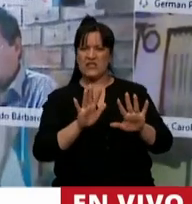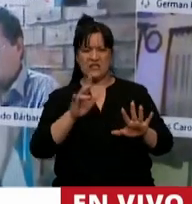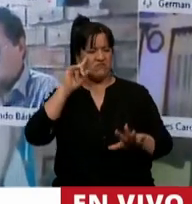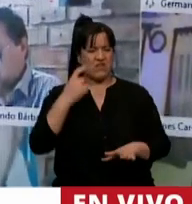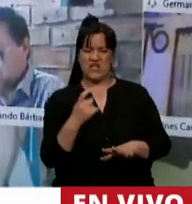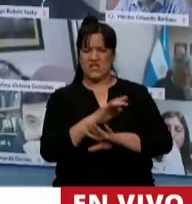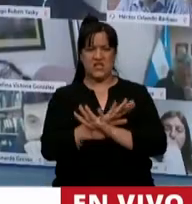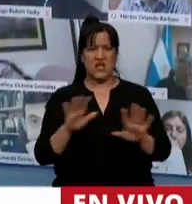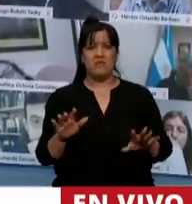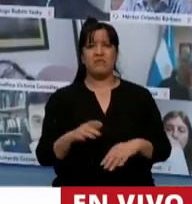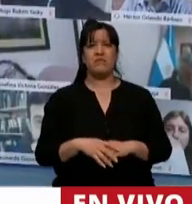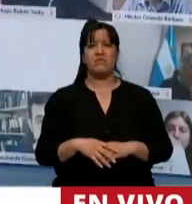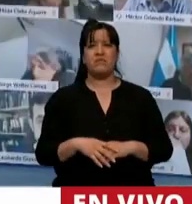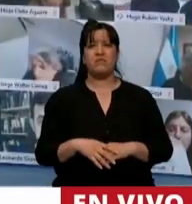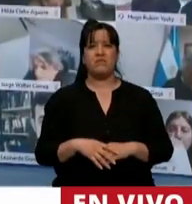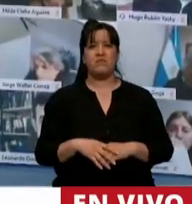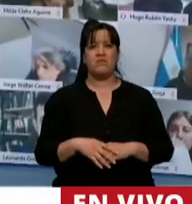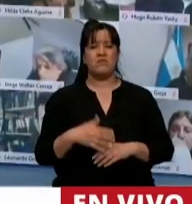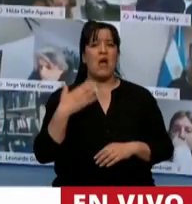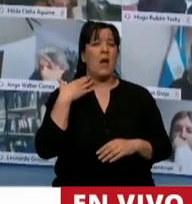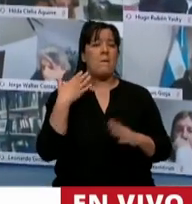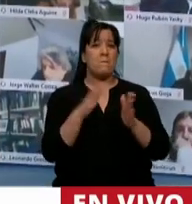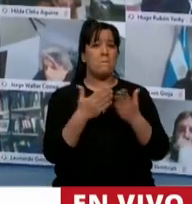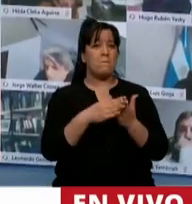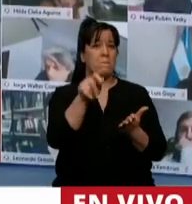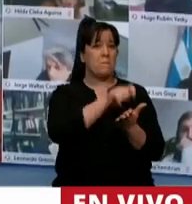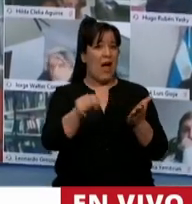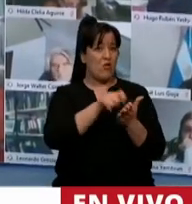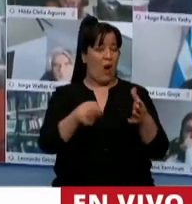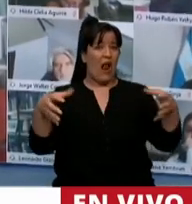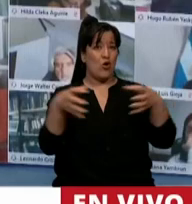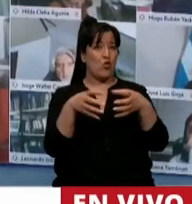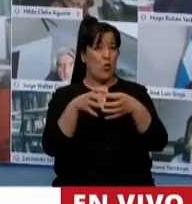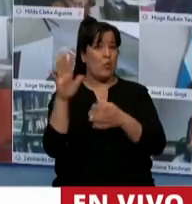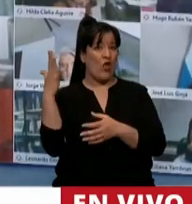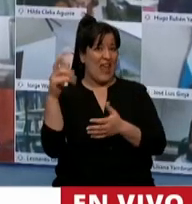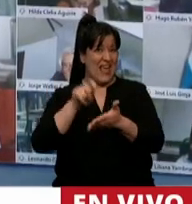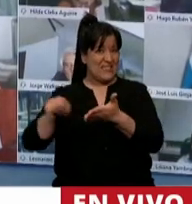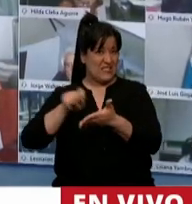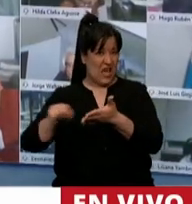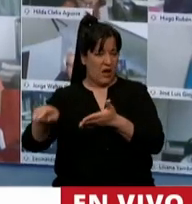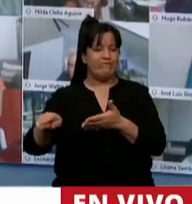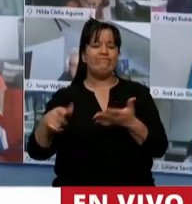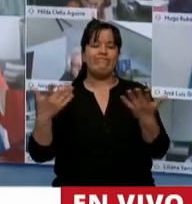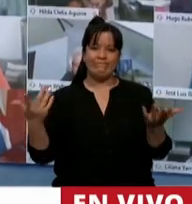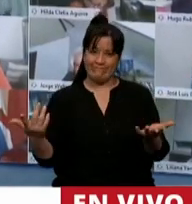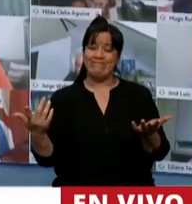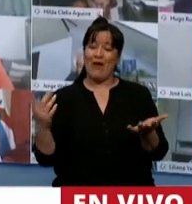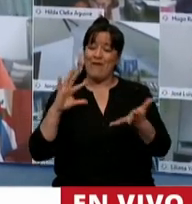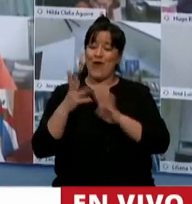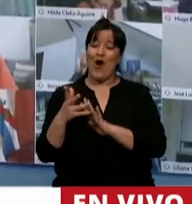Solamente en un manual escrito por la derecha reaccionaria se puede plantear